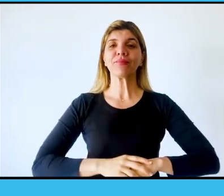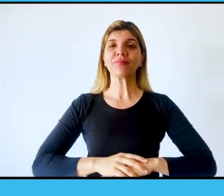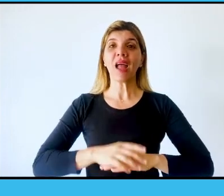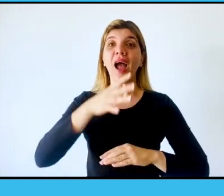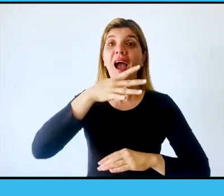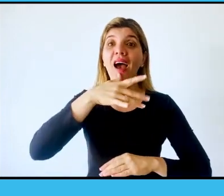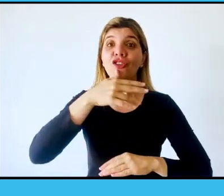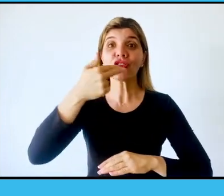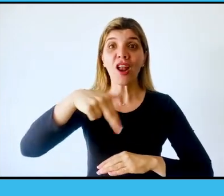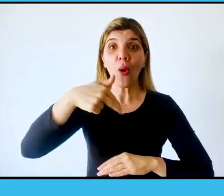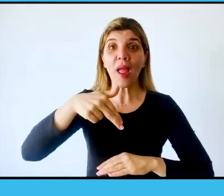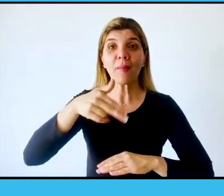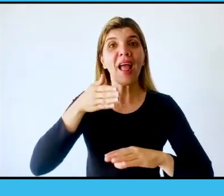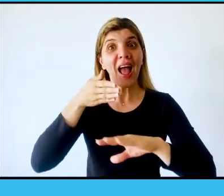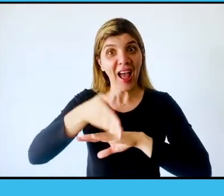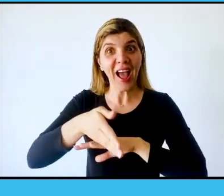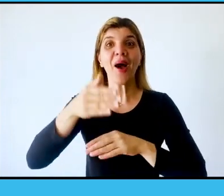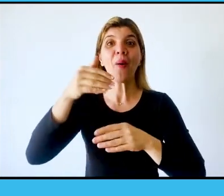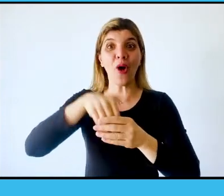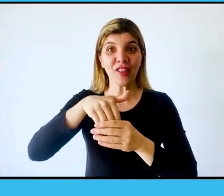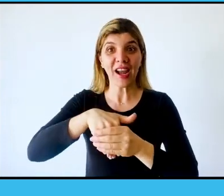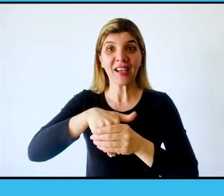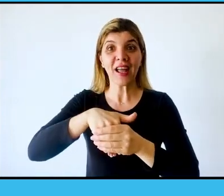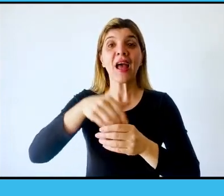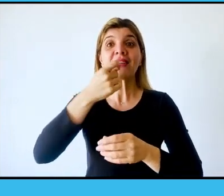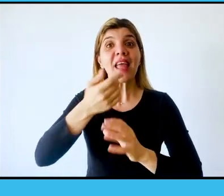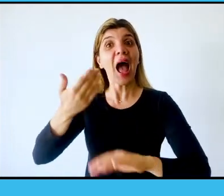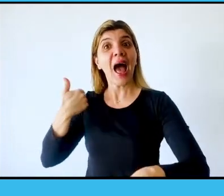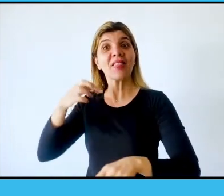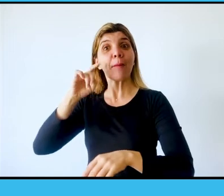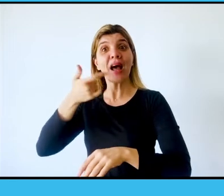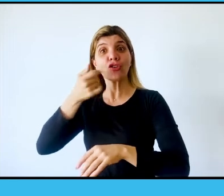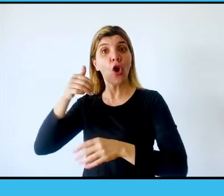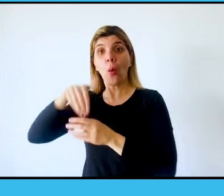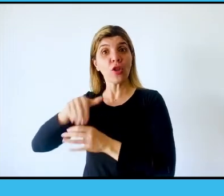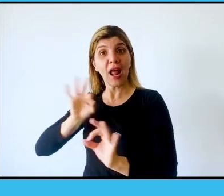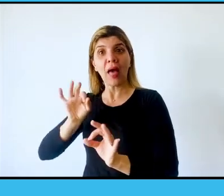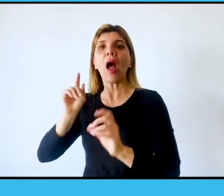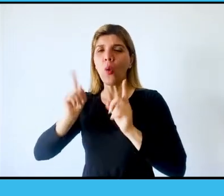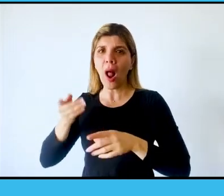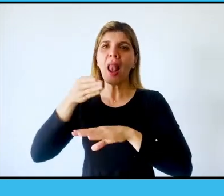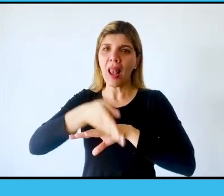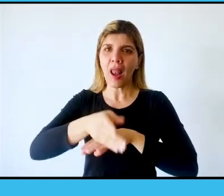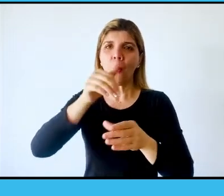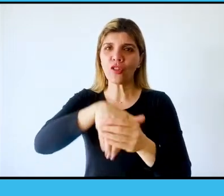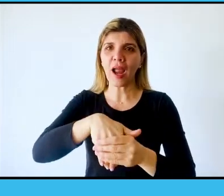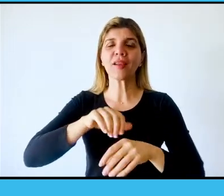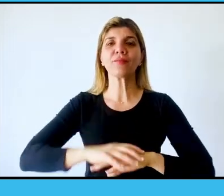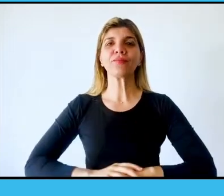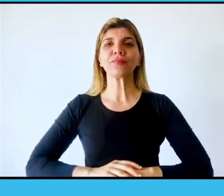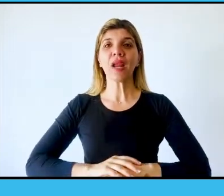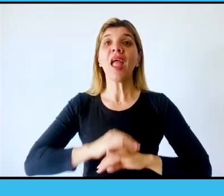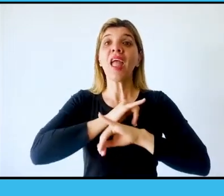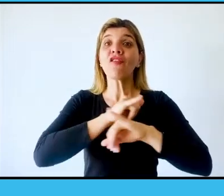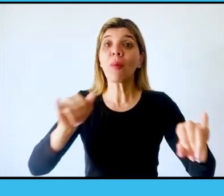El 14 de noviembre concurrí a votar, aun si no lo hiciste en las PASO. Encontrá toda la información